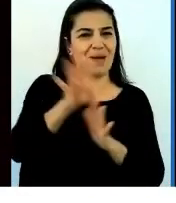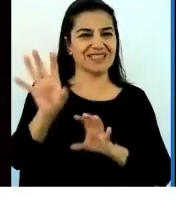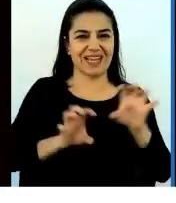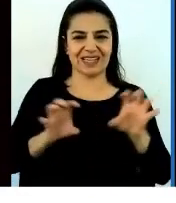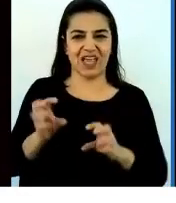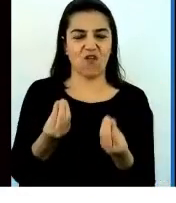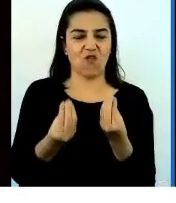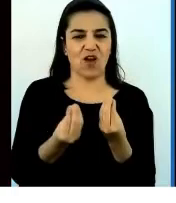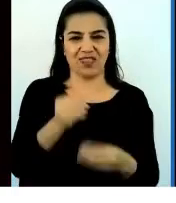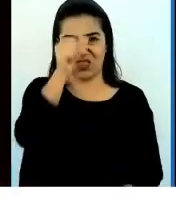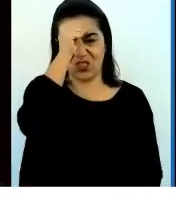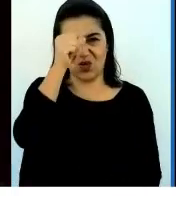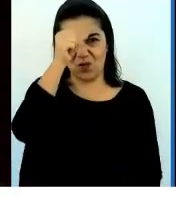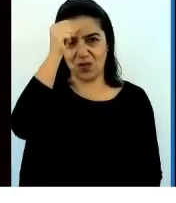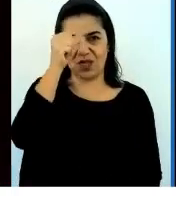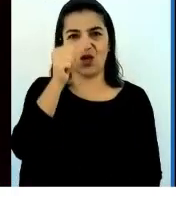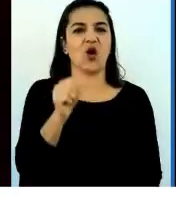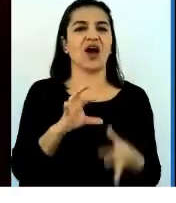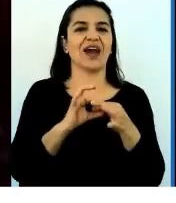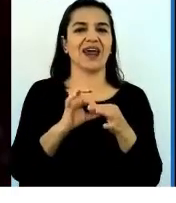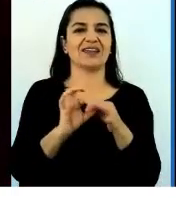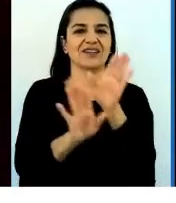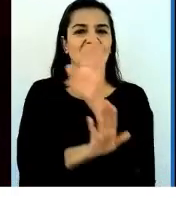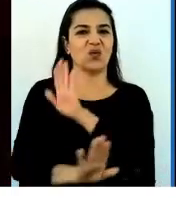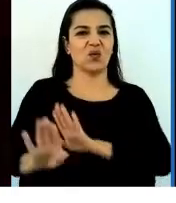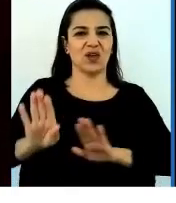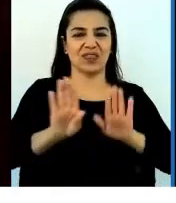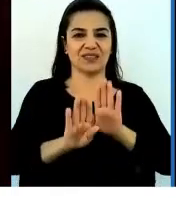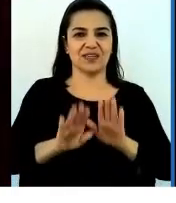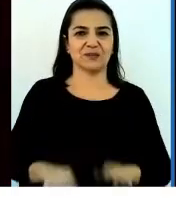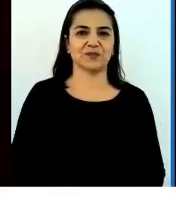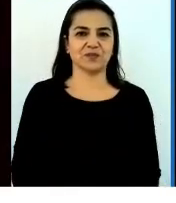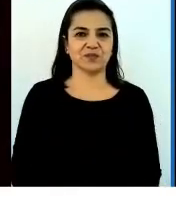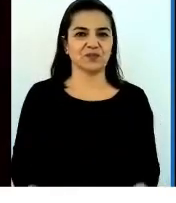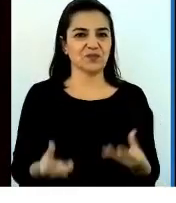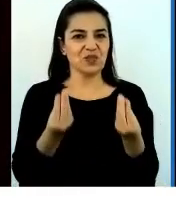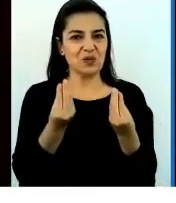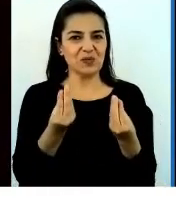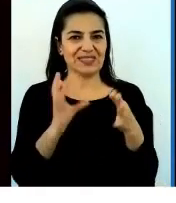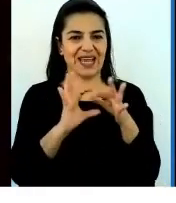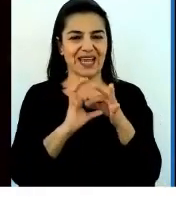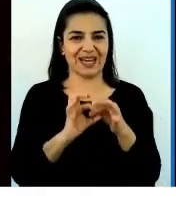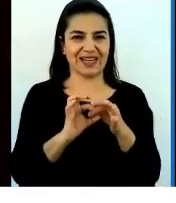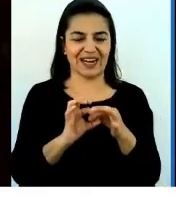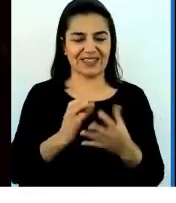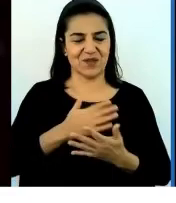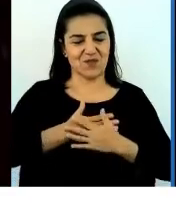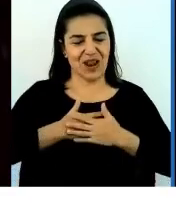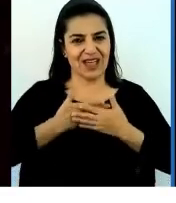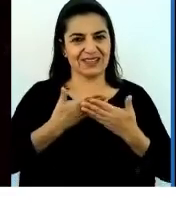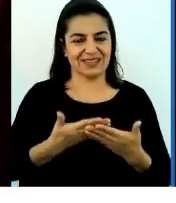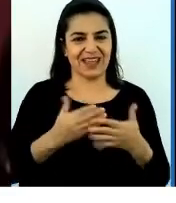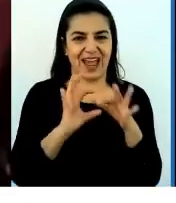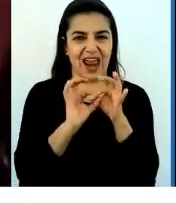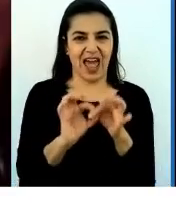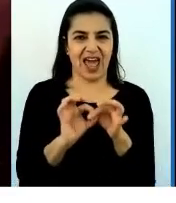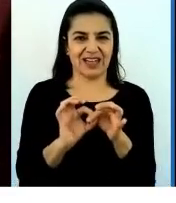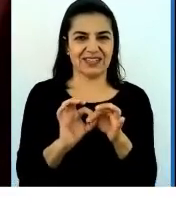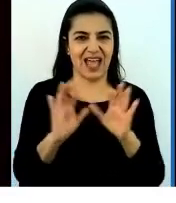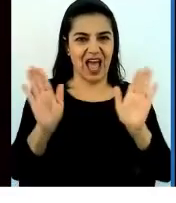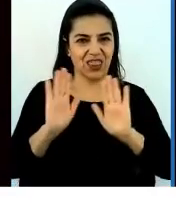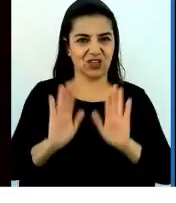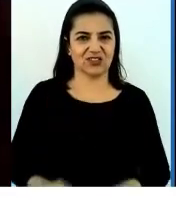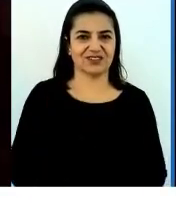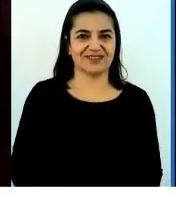domingo y muchas gracias. Cuídense. Muchísimas gracias. Fue un placer. Gracias. Adiós, Paula.